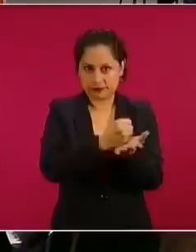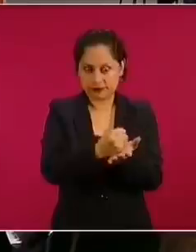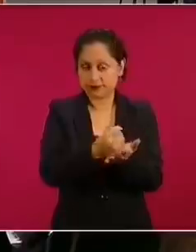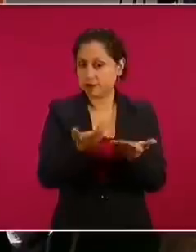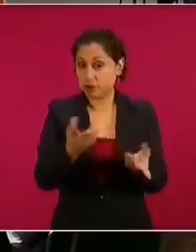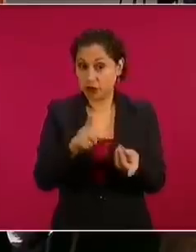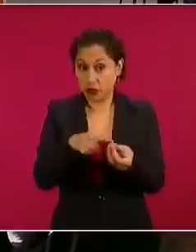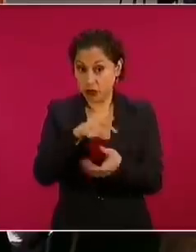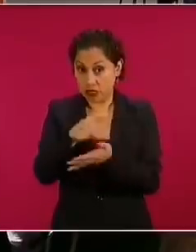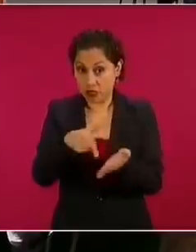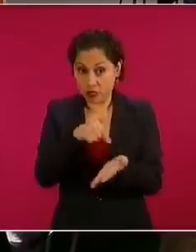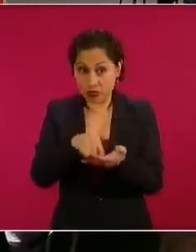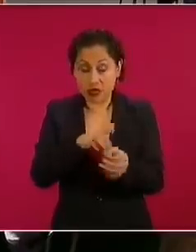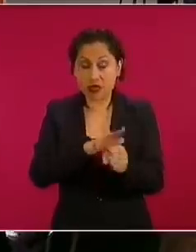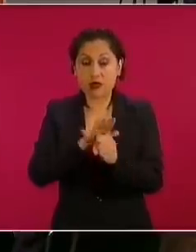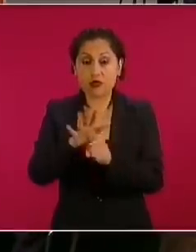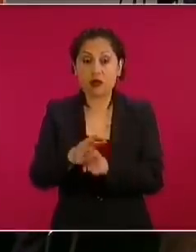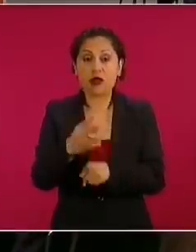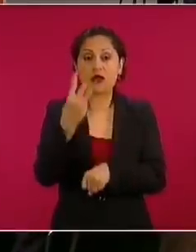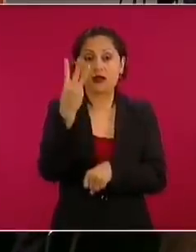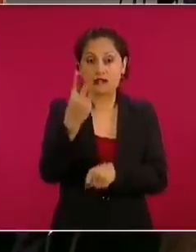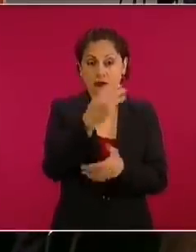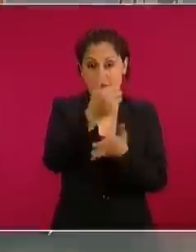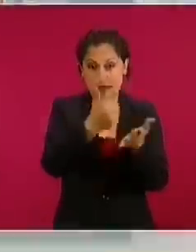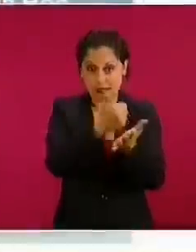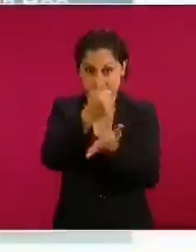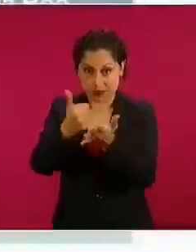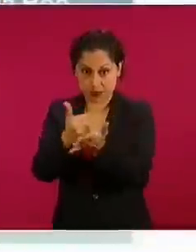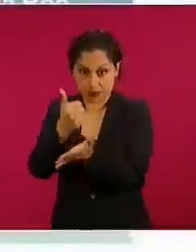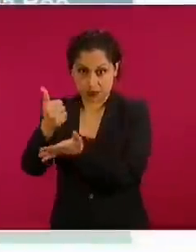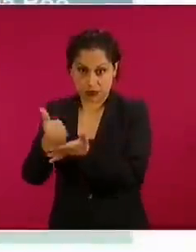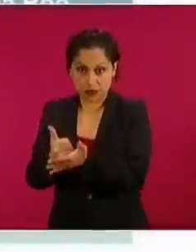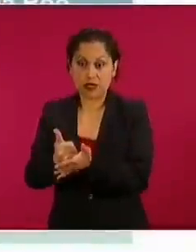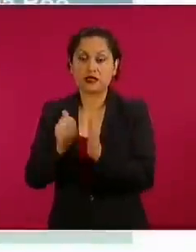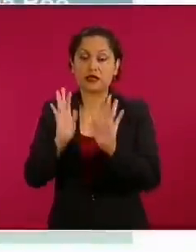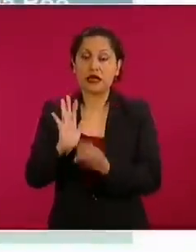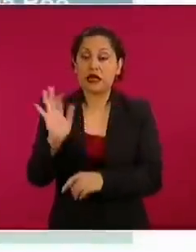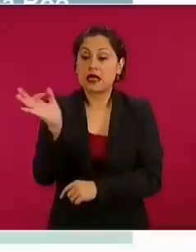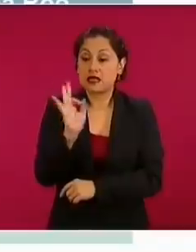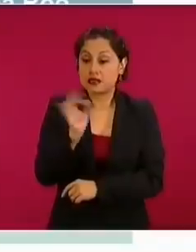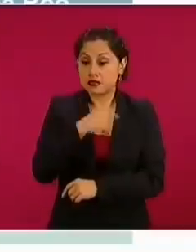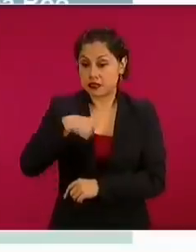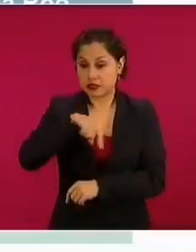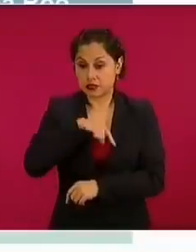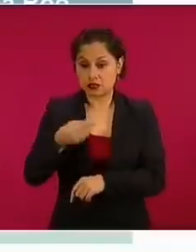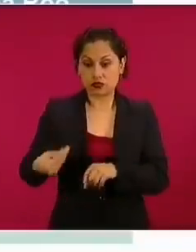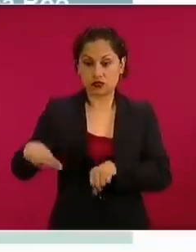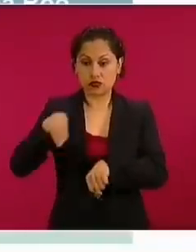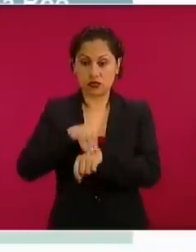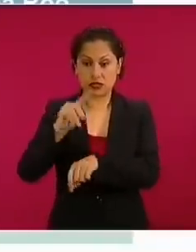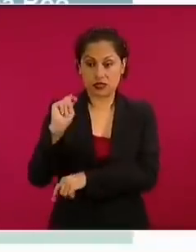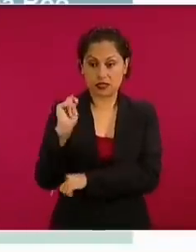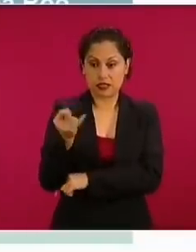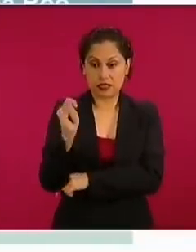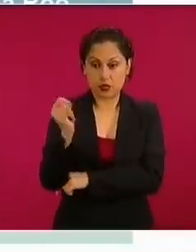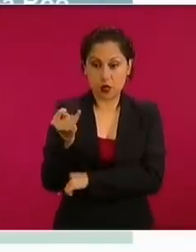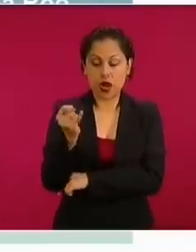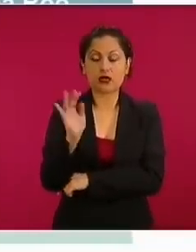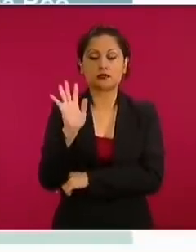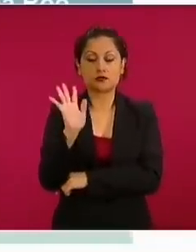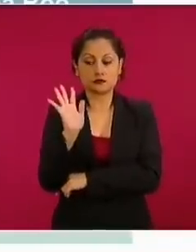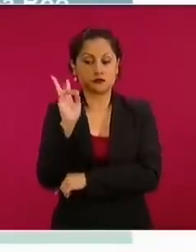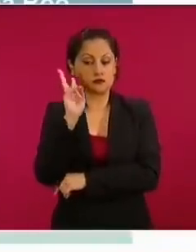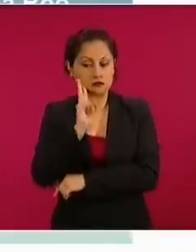metropolitanas y estamos considerando la posibilidad de incorporar a Tijuana. Aquí